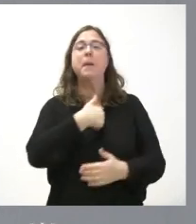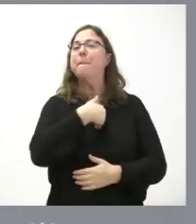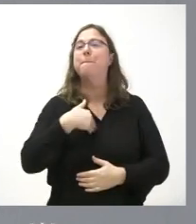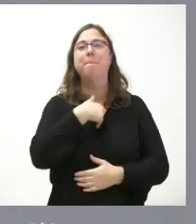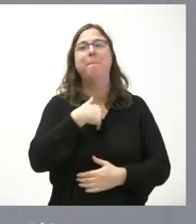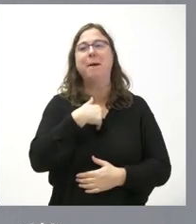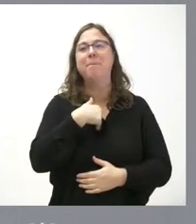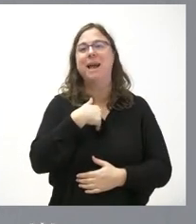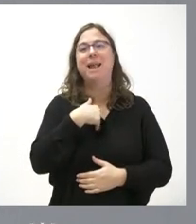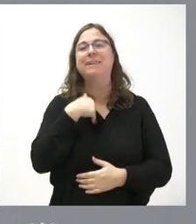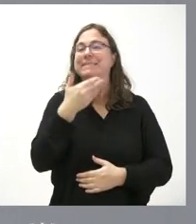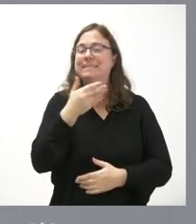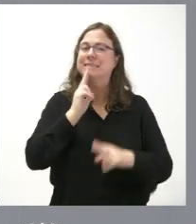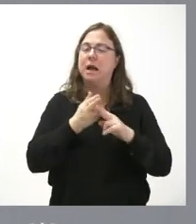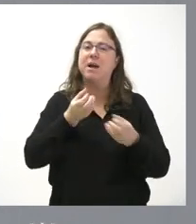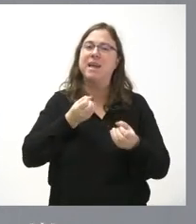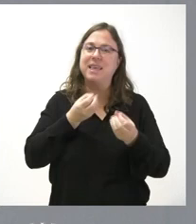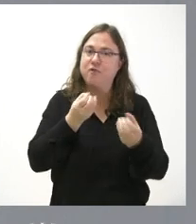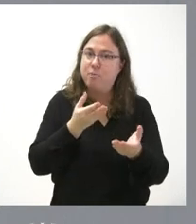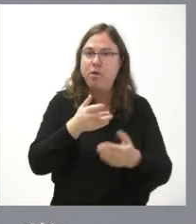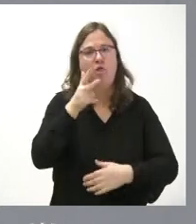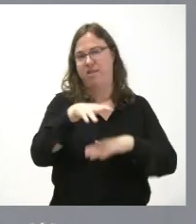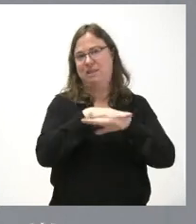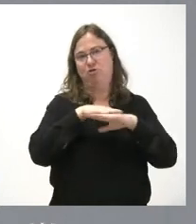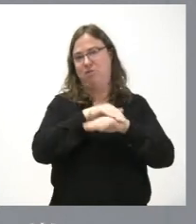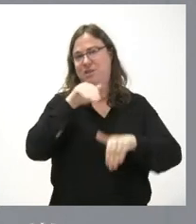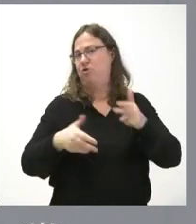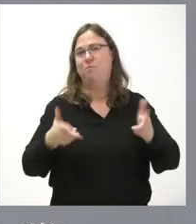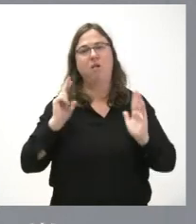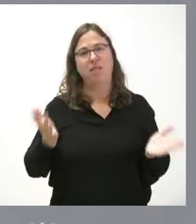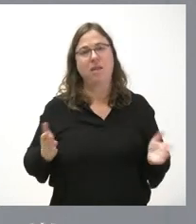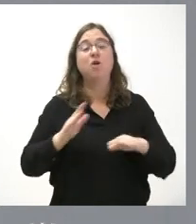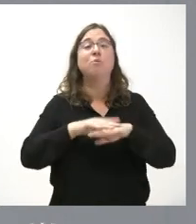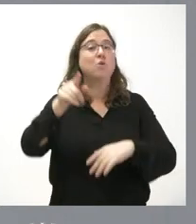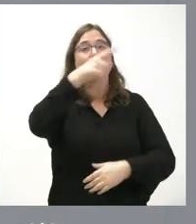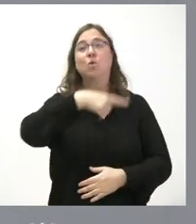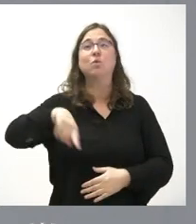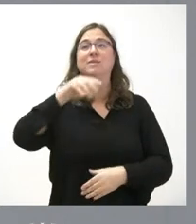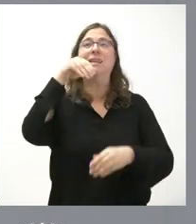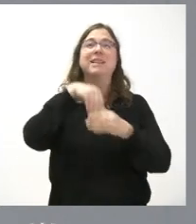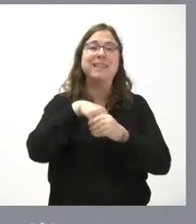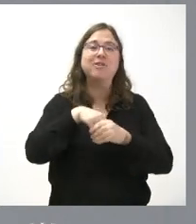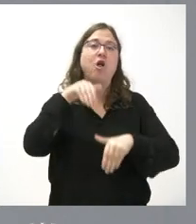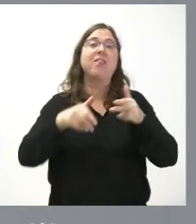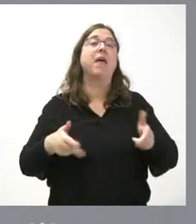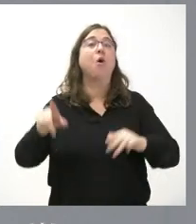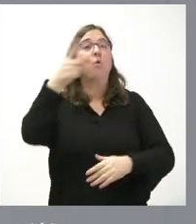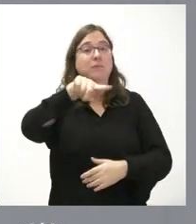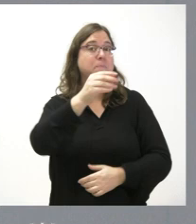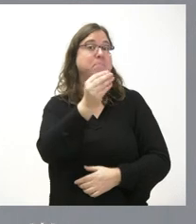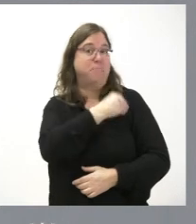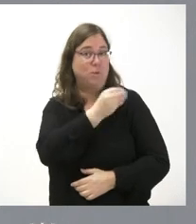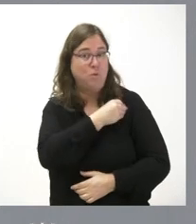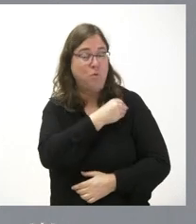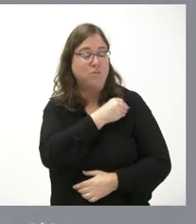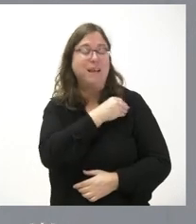claramente de lo que es la información y la información es un derecho básico en democracia y por tanto ustedes forman parte de la asencia mínima de la democracia si ustedes preguntan mi